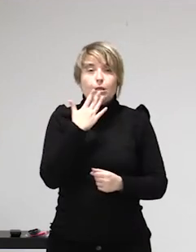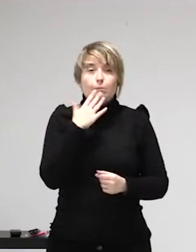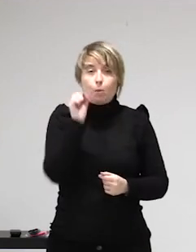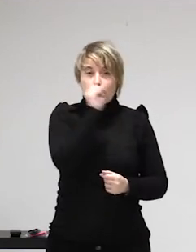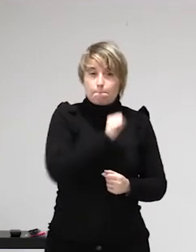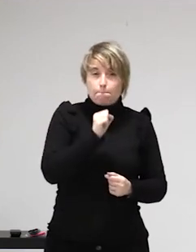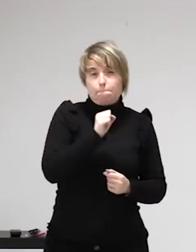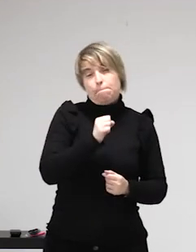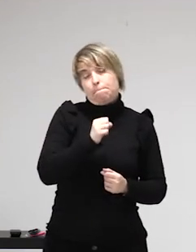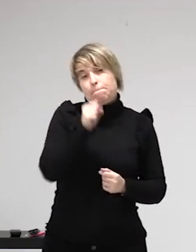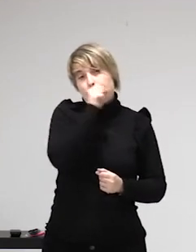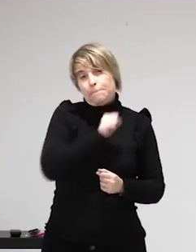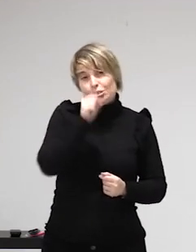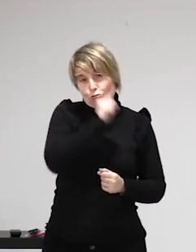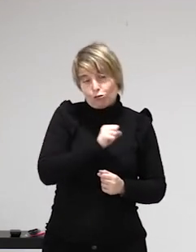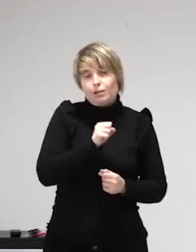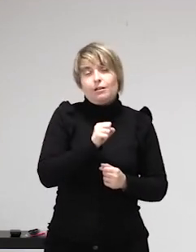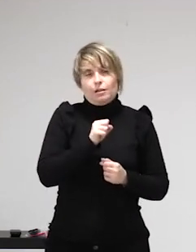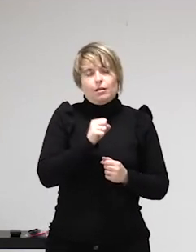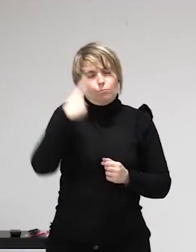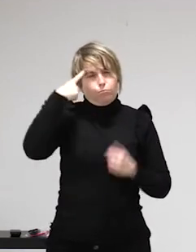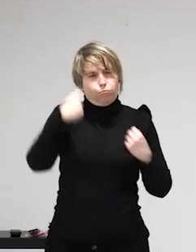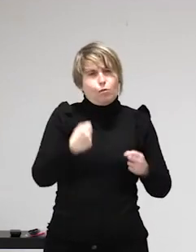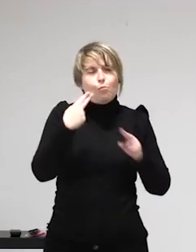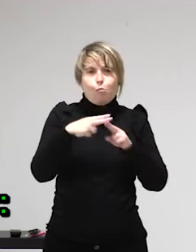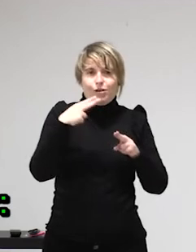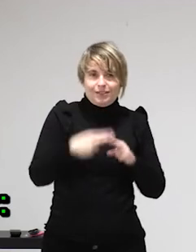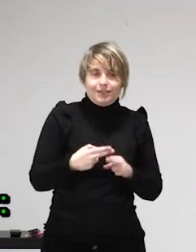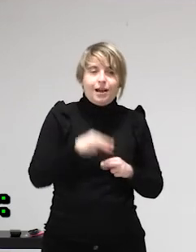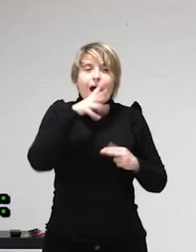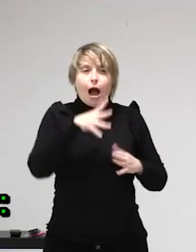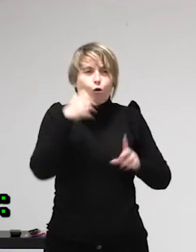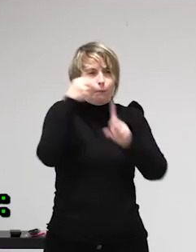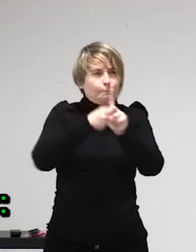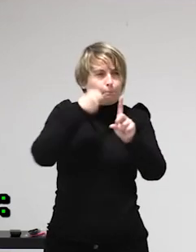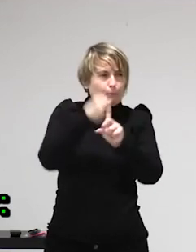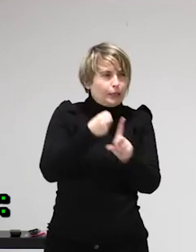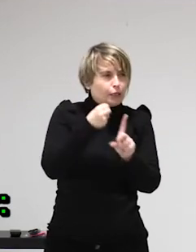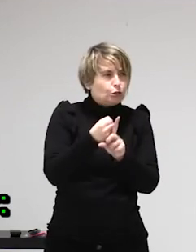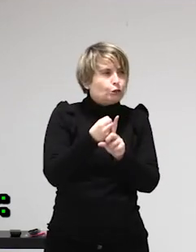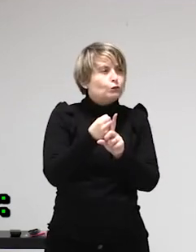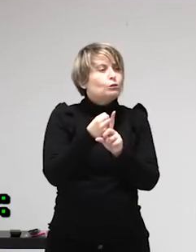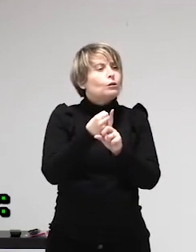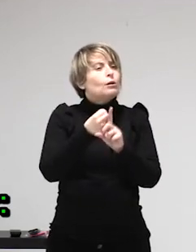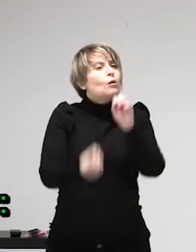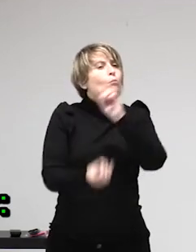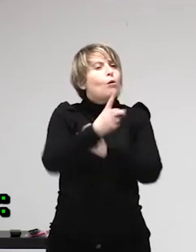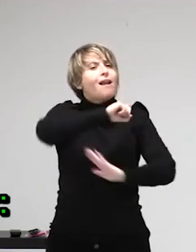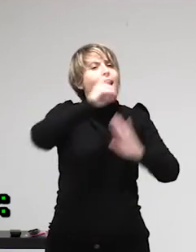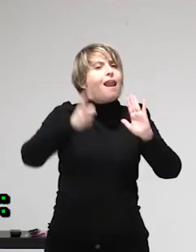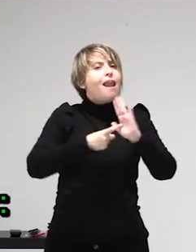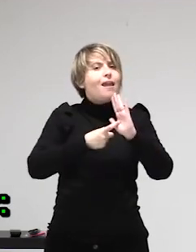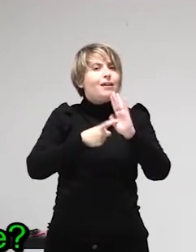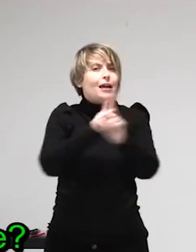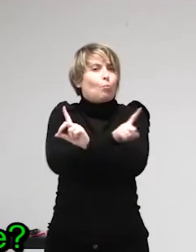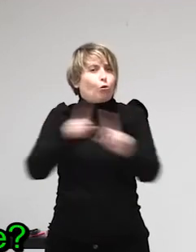más peligro. No solo esto sino que los clientes al final ¿qué hacen? Pues se van a otros espacios a consumir se van a club se van